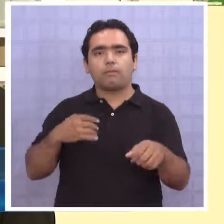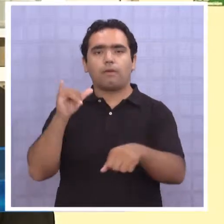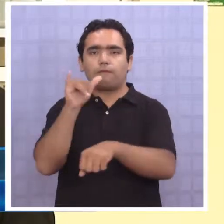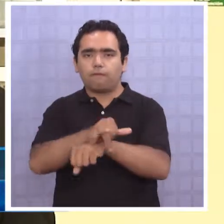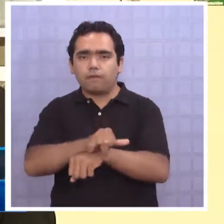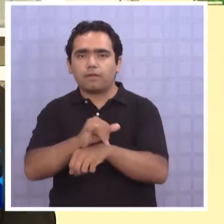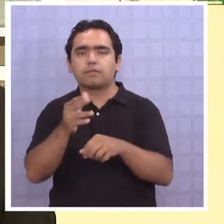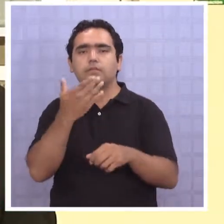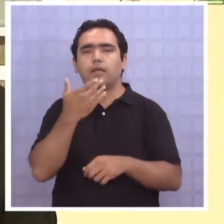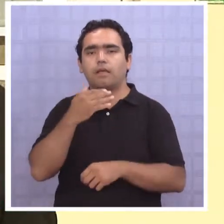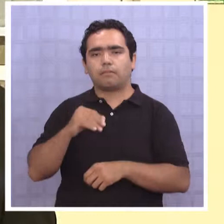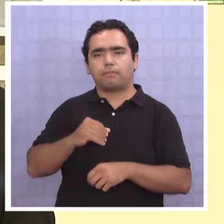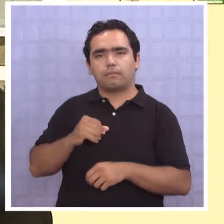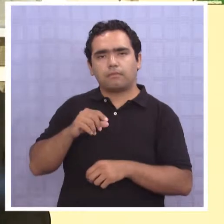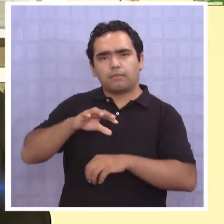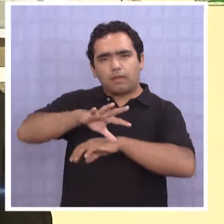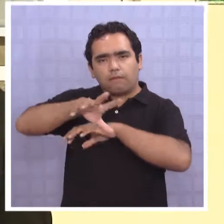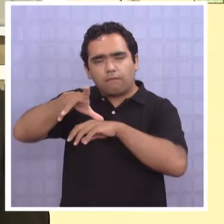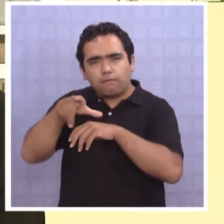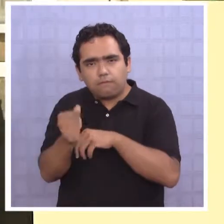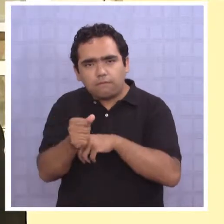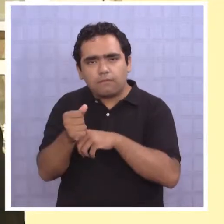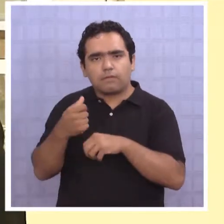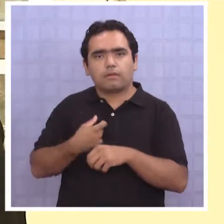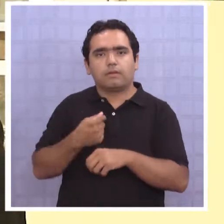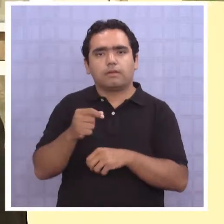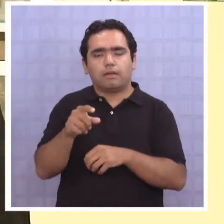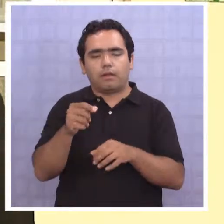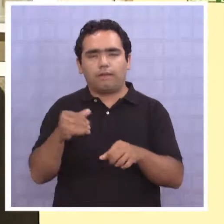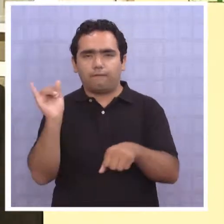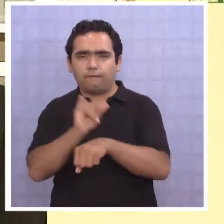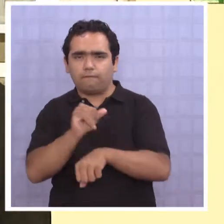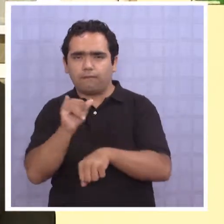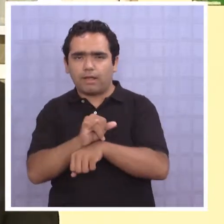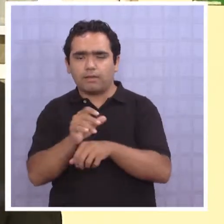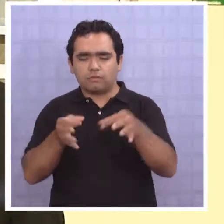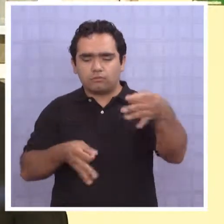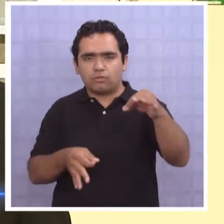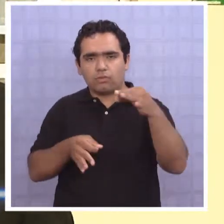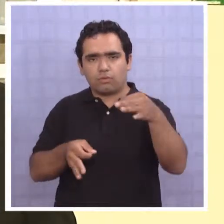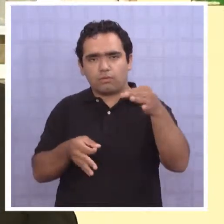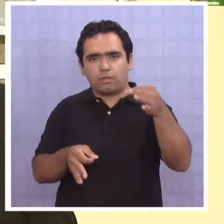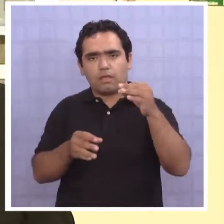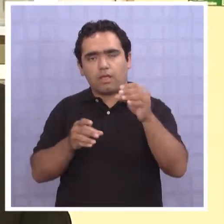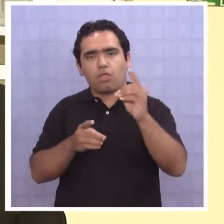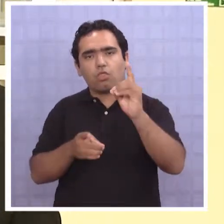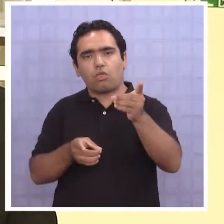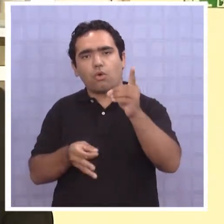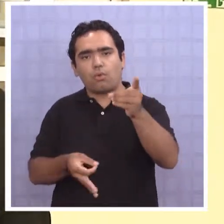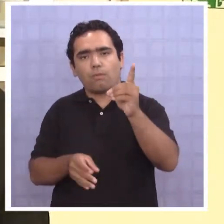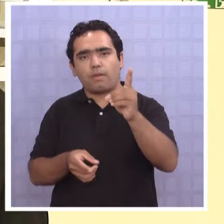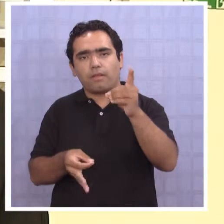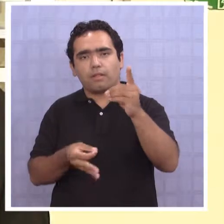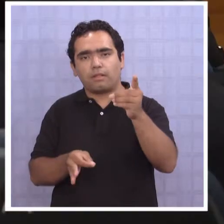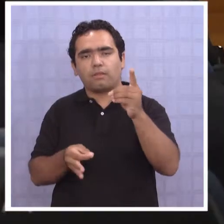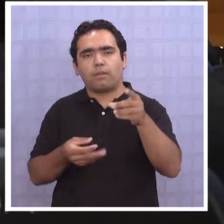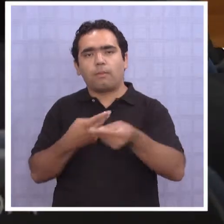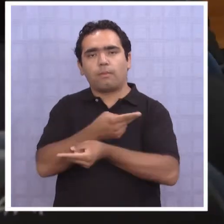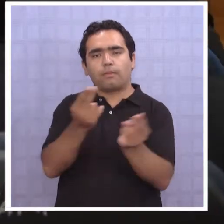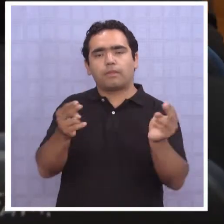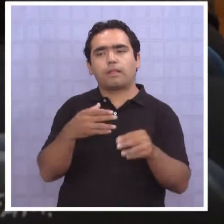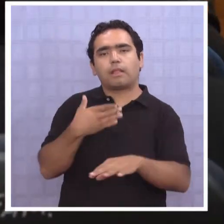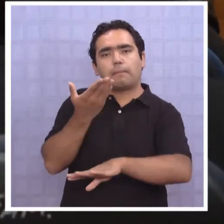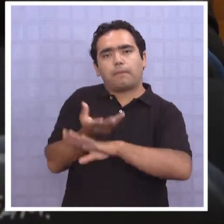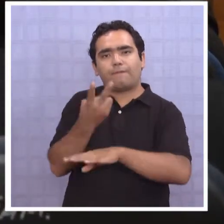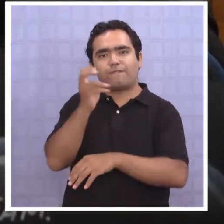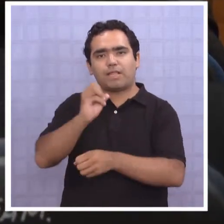malversación, también está por falsificación reiterado de instrumentos públicos, y en total se le están pidiendo aproximadamente 20 años de